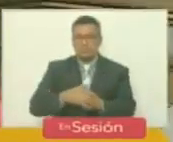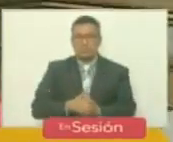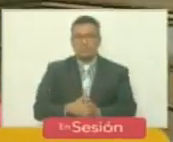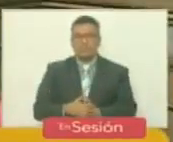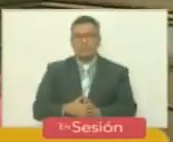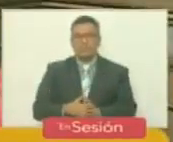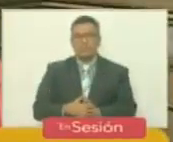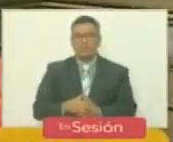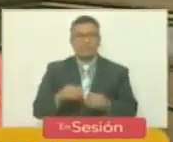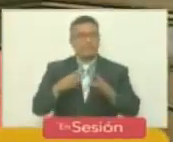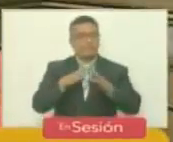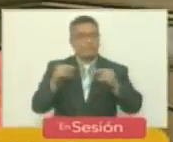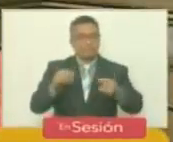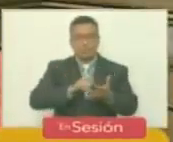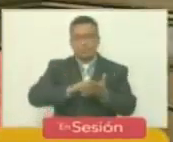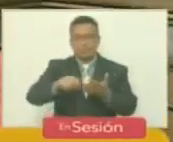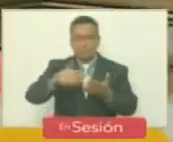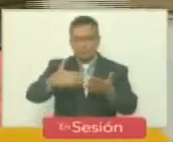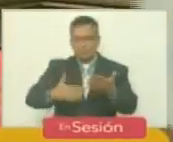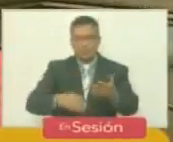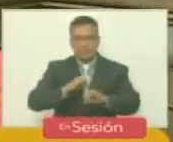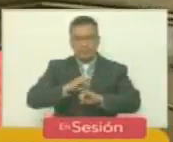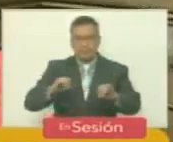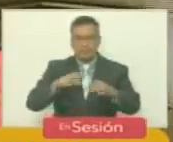Es todo de la cuenta, señor presidente.